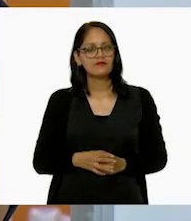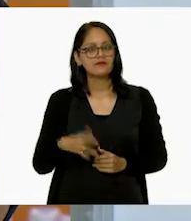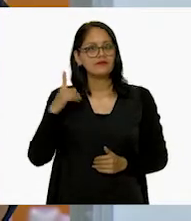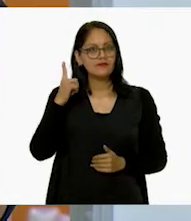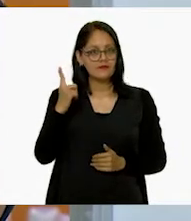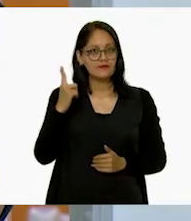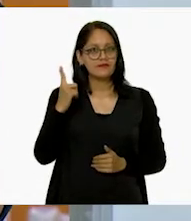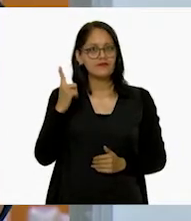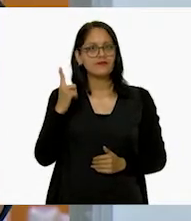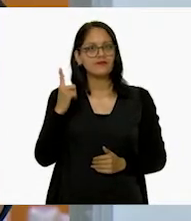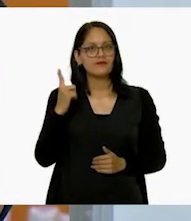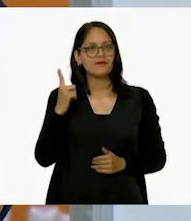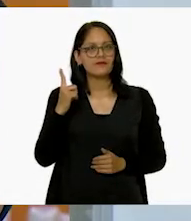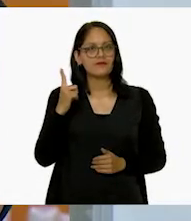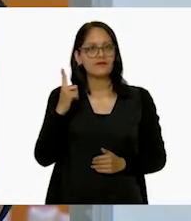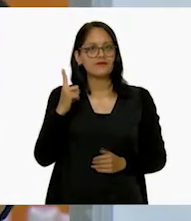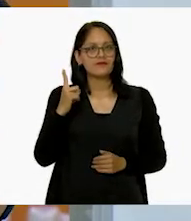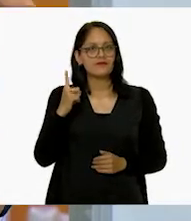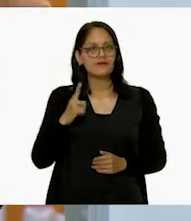Uno. Ajá.